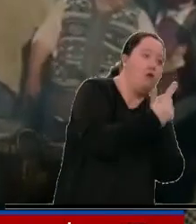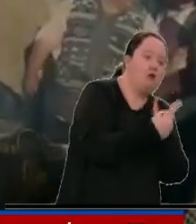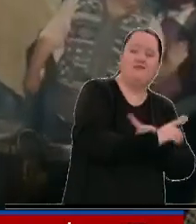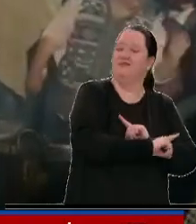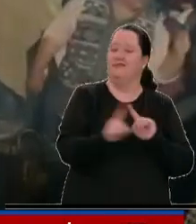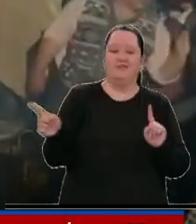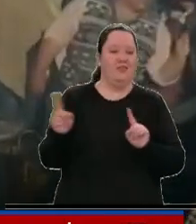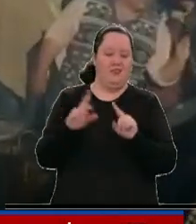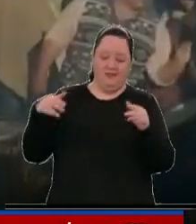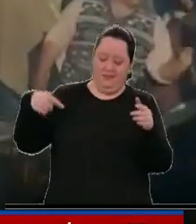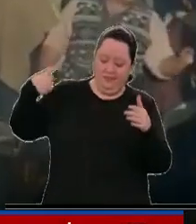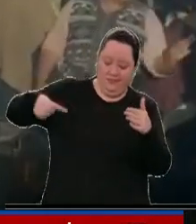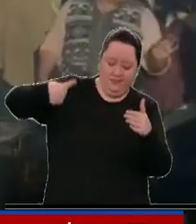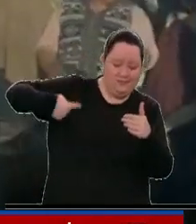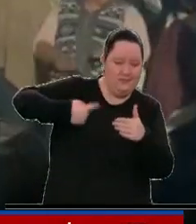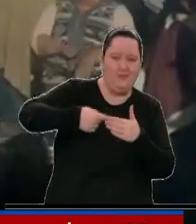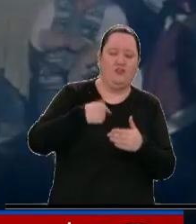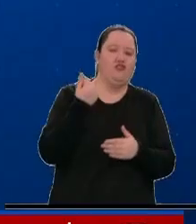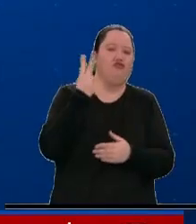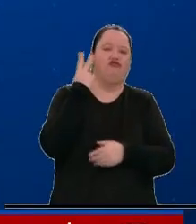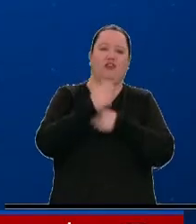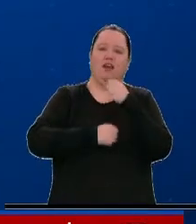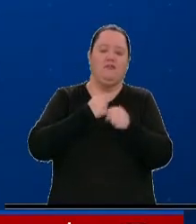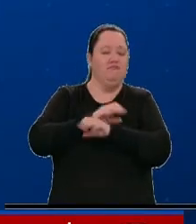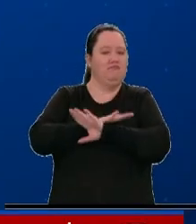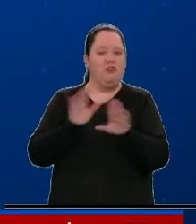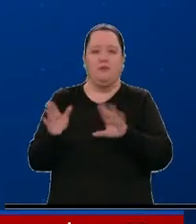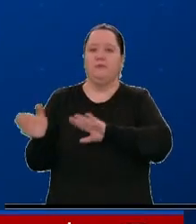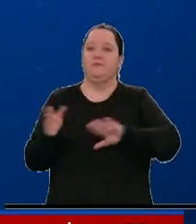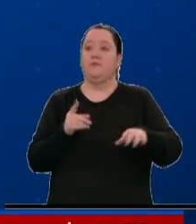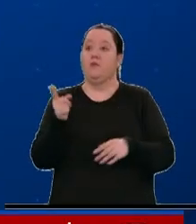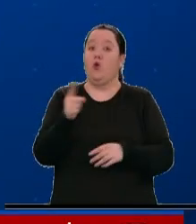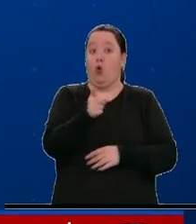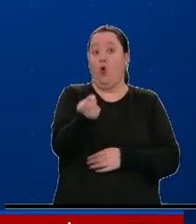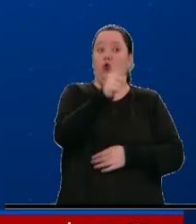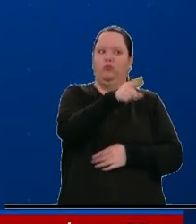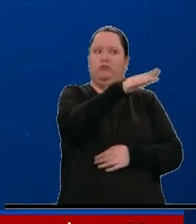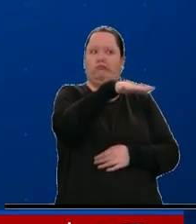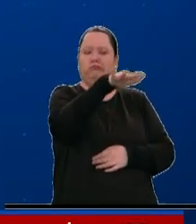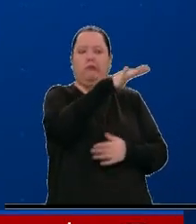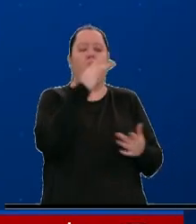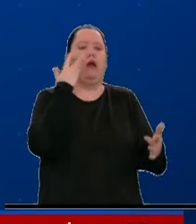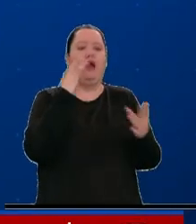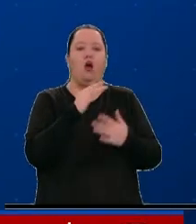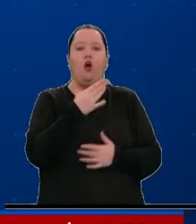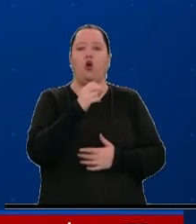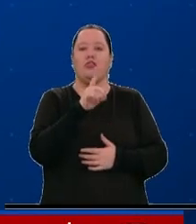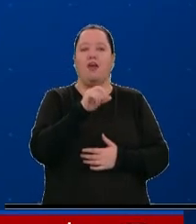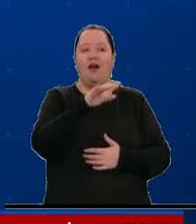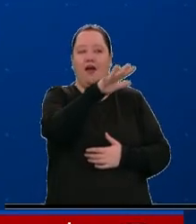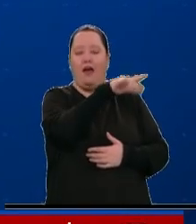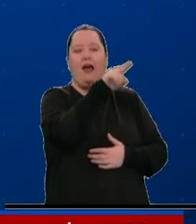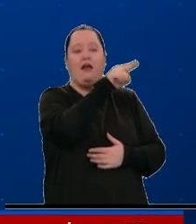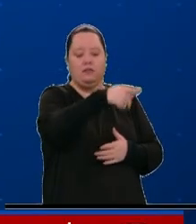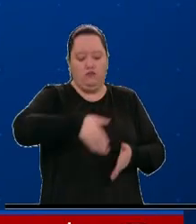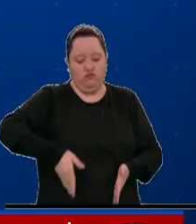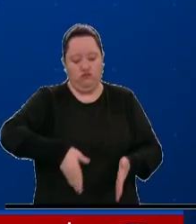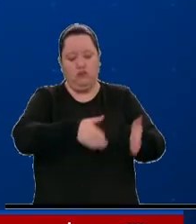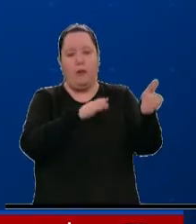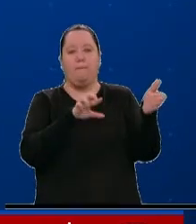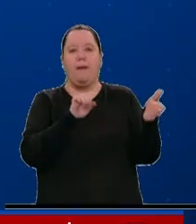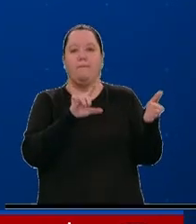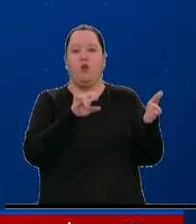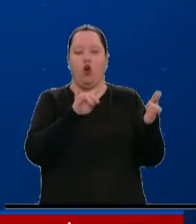ha venido sucediendo durante 12 años. Otro de los puntos más afectados es el sector La Onda, en la carretera a